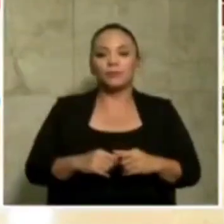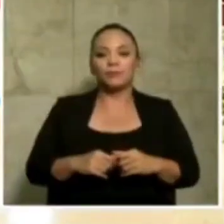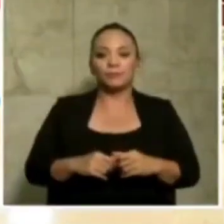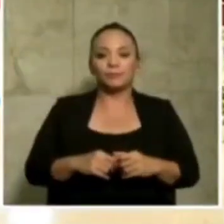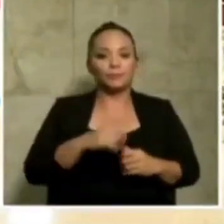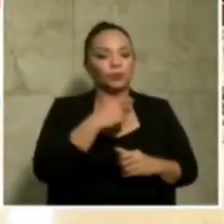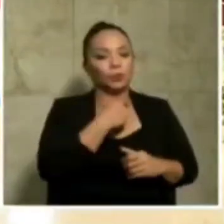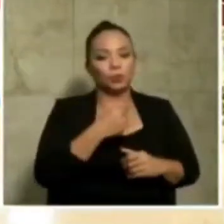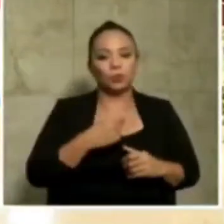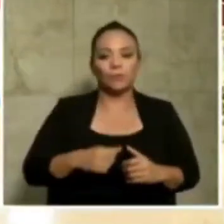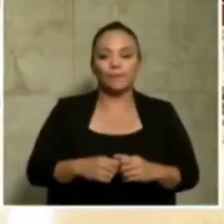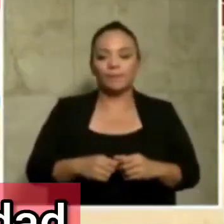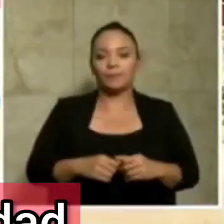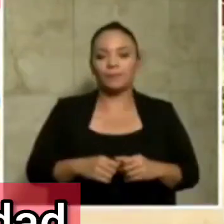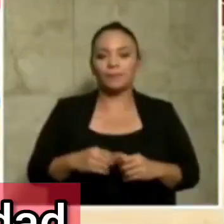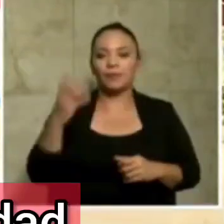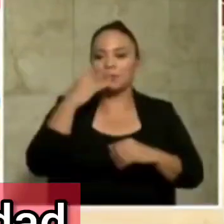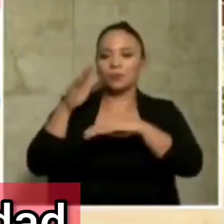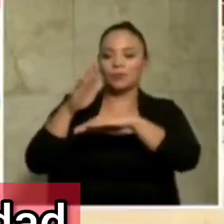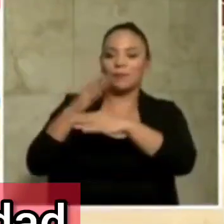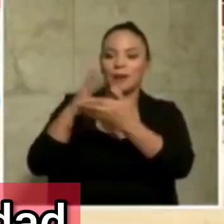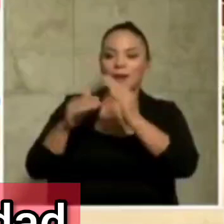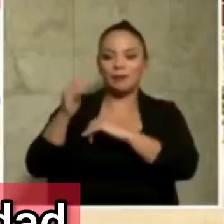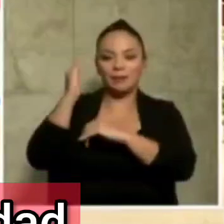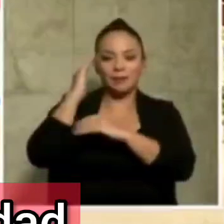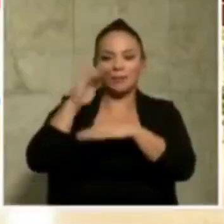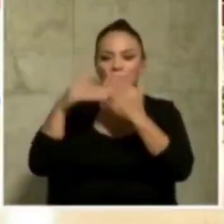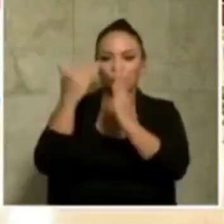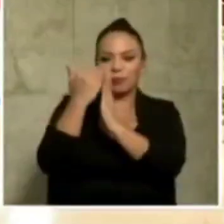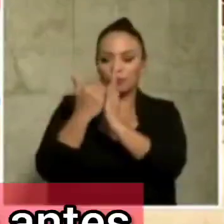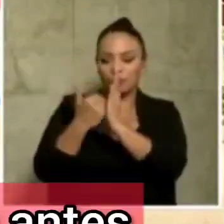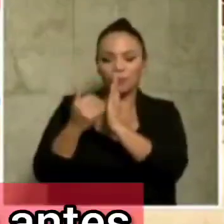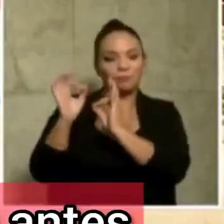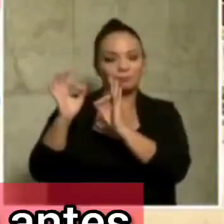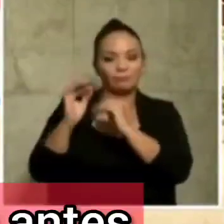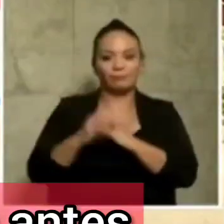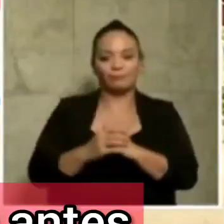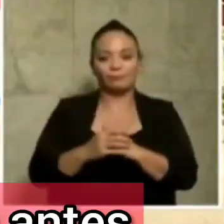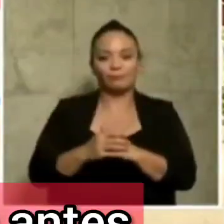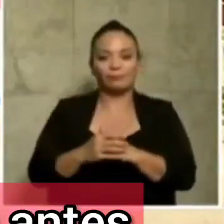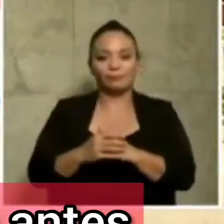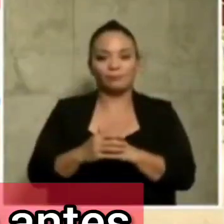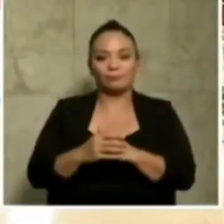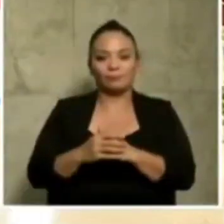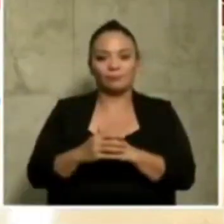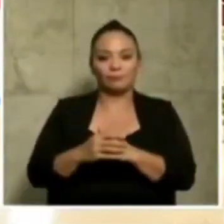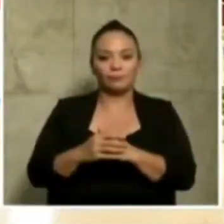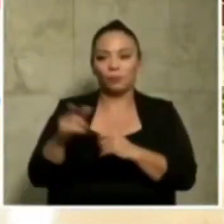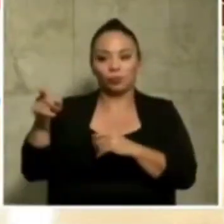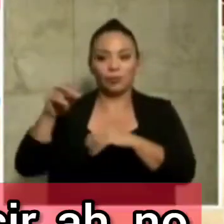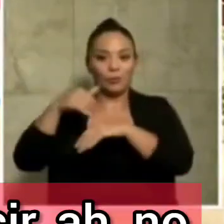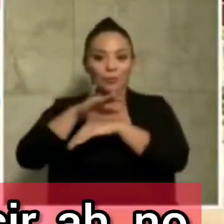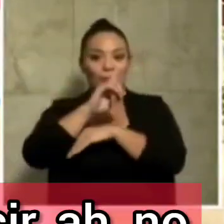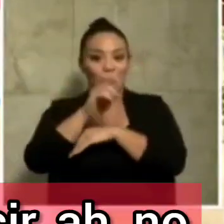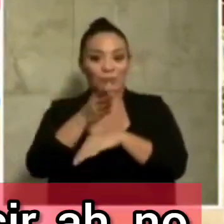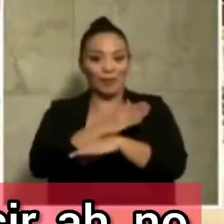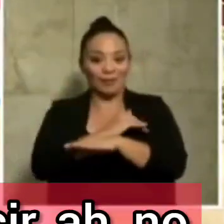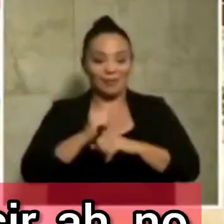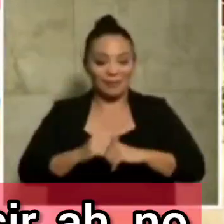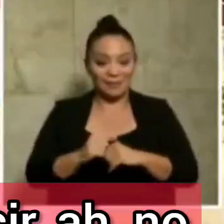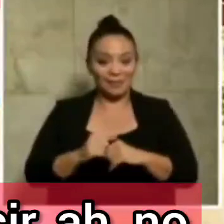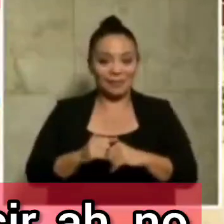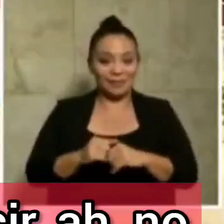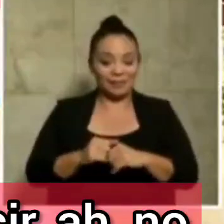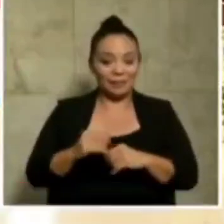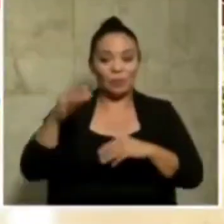Qué lindo es llamar a alguien y que tenga todos los datos así, ¿verdad? No fue que usted le mandó la pregunta antes, ¿verdad que no? Porque ahorita empieza ahí